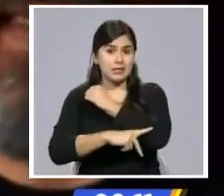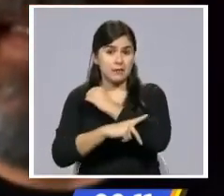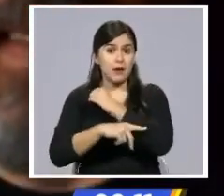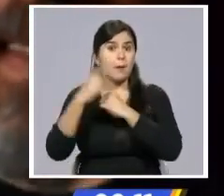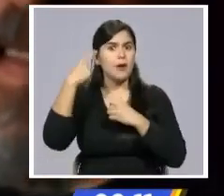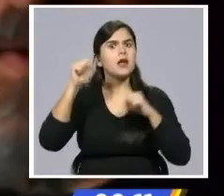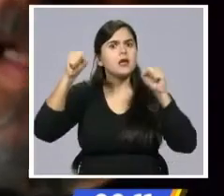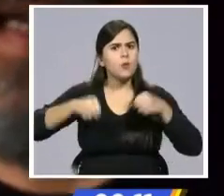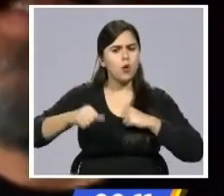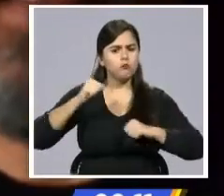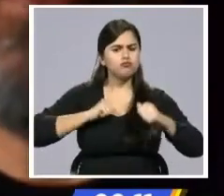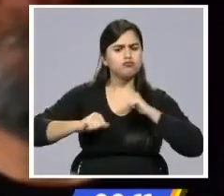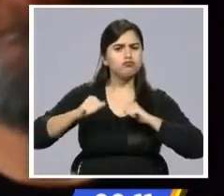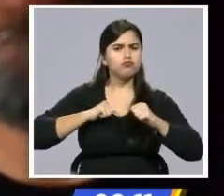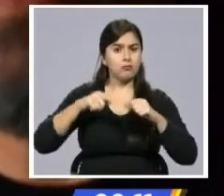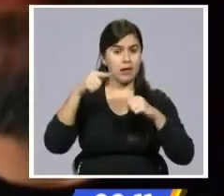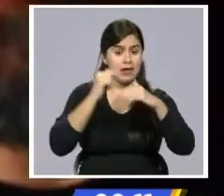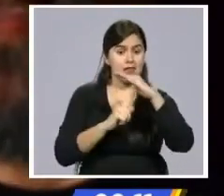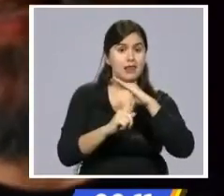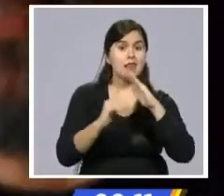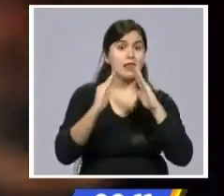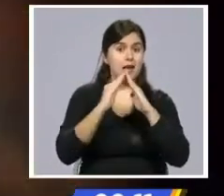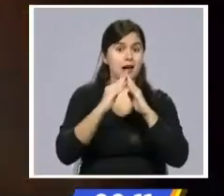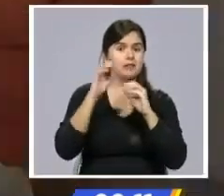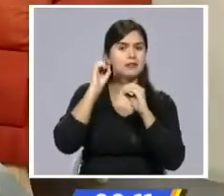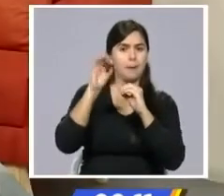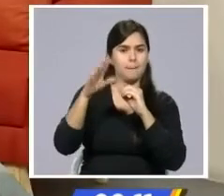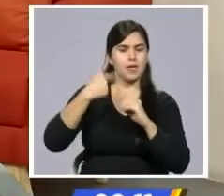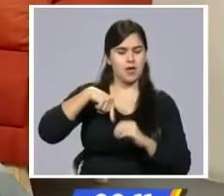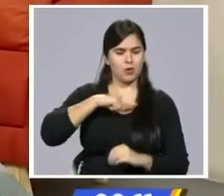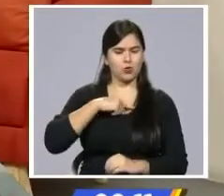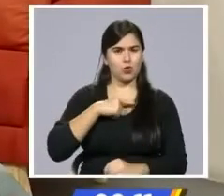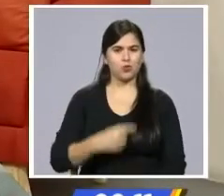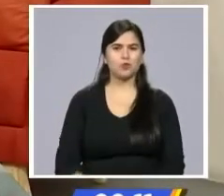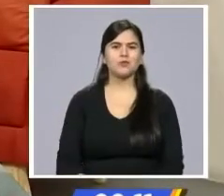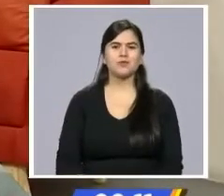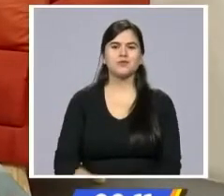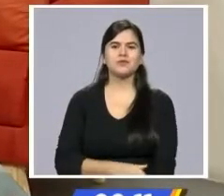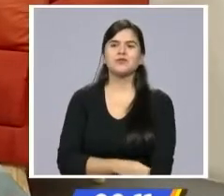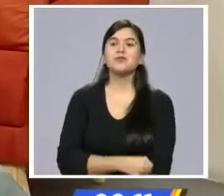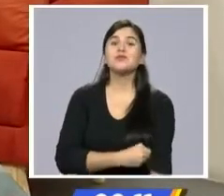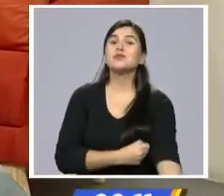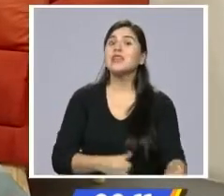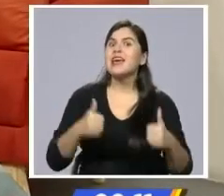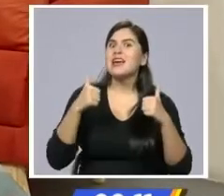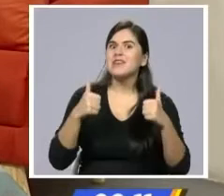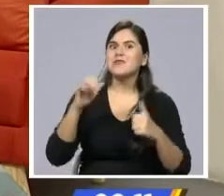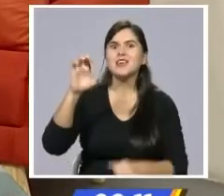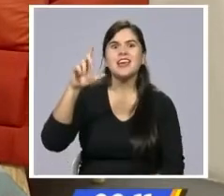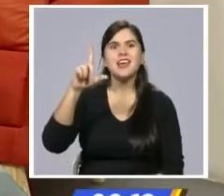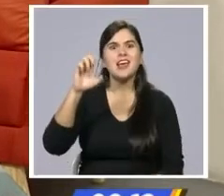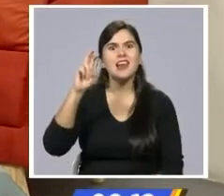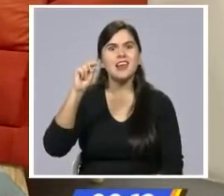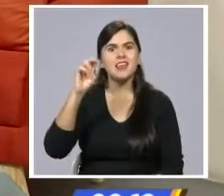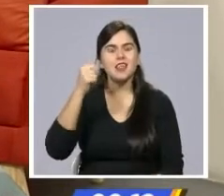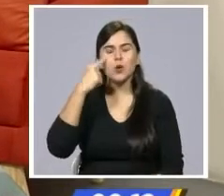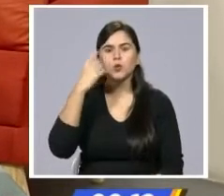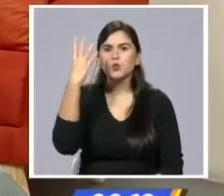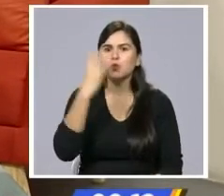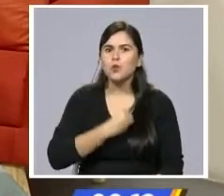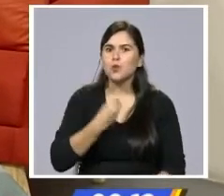sus obras artísticas desde el hogar y nos las envíen. Muy bien Elena, qué lindo eso que nos hizo.